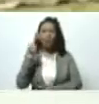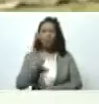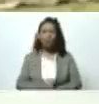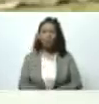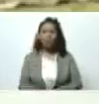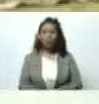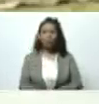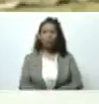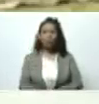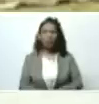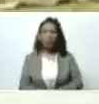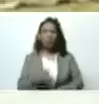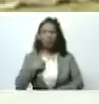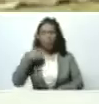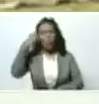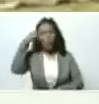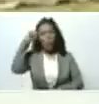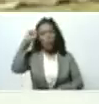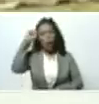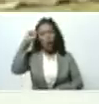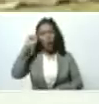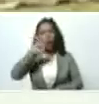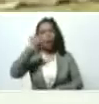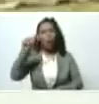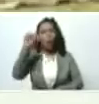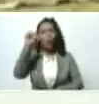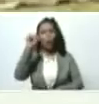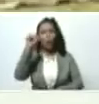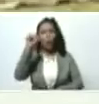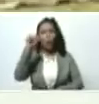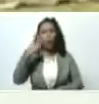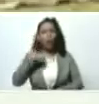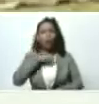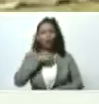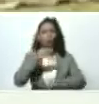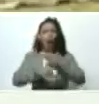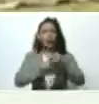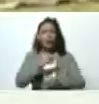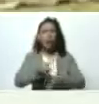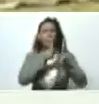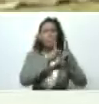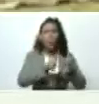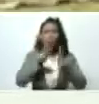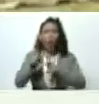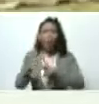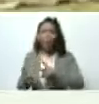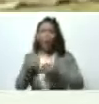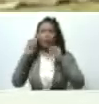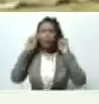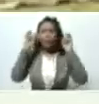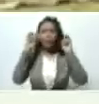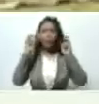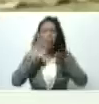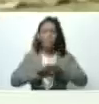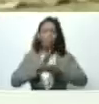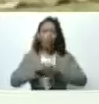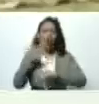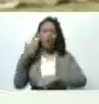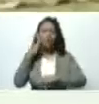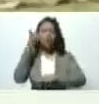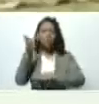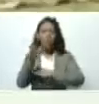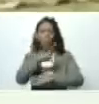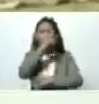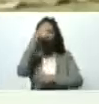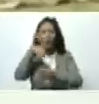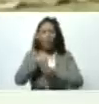yo me acuerdo que desde junio estábamos haciendo los programas confinados porque estábamos en cuarentena